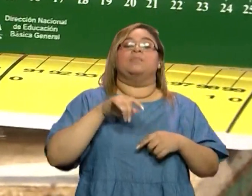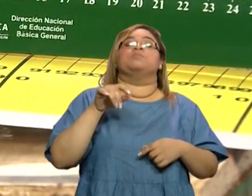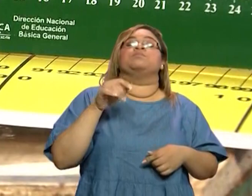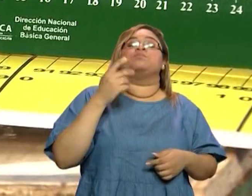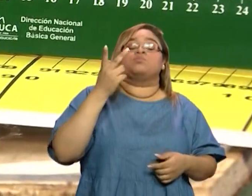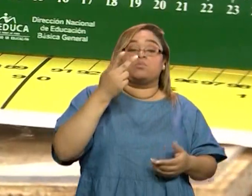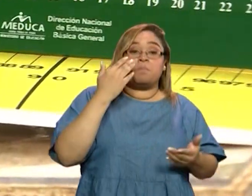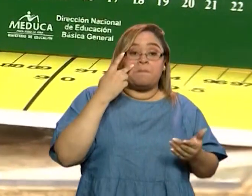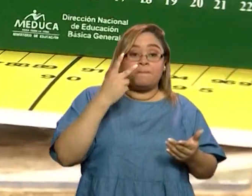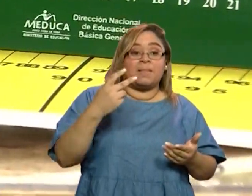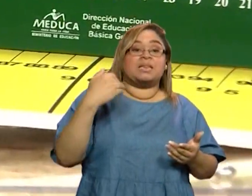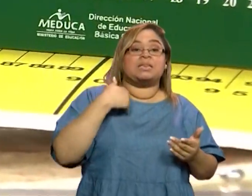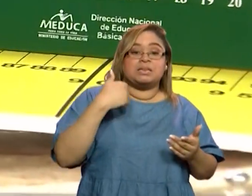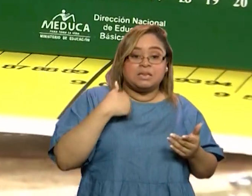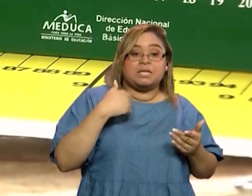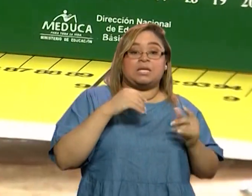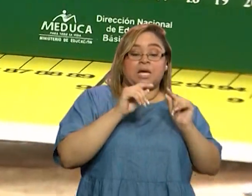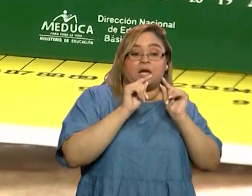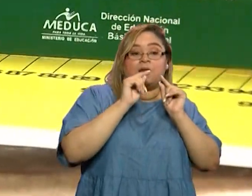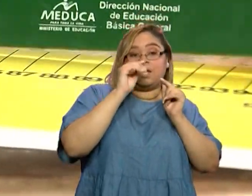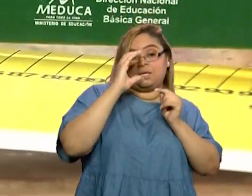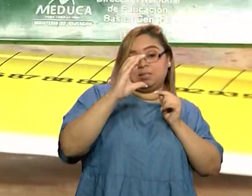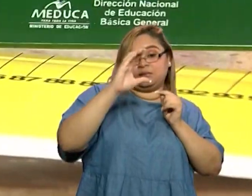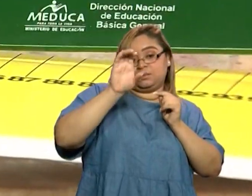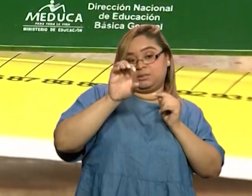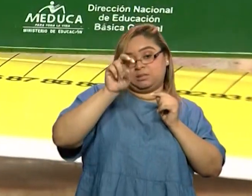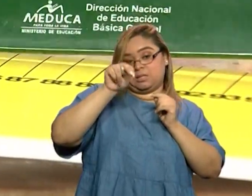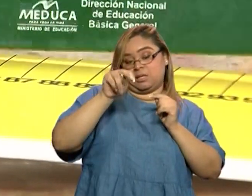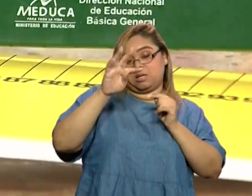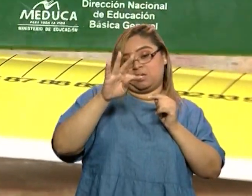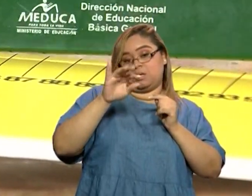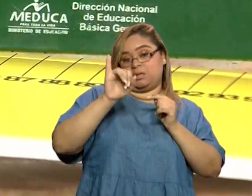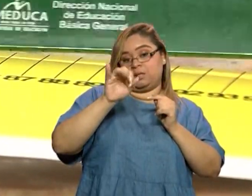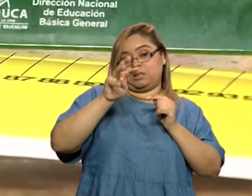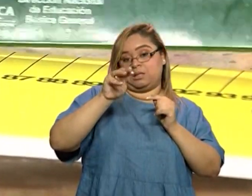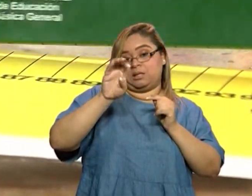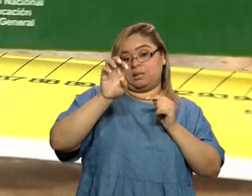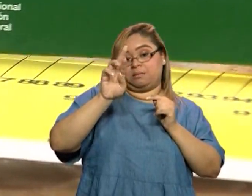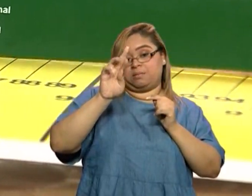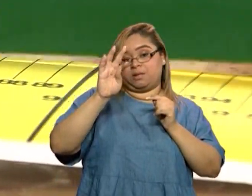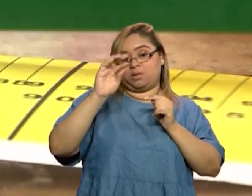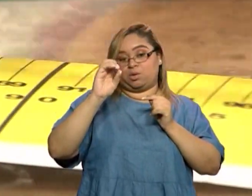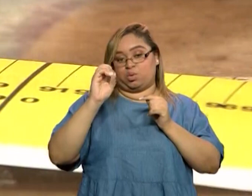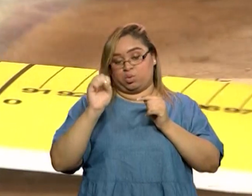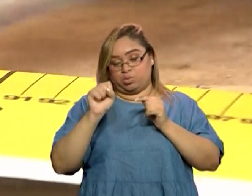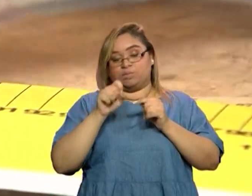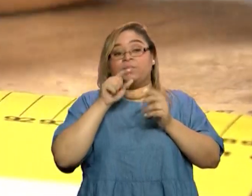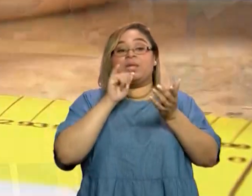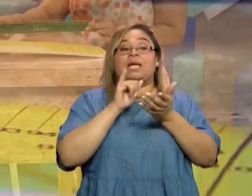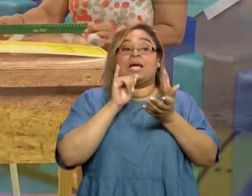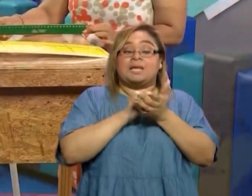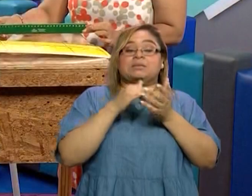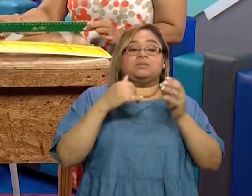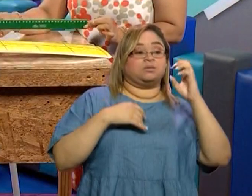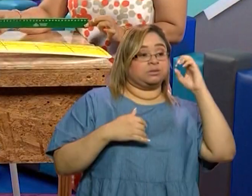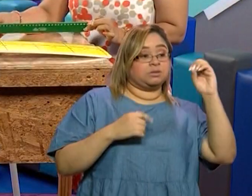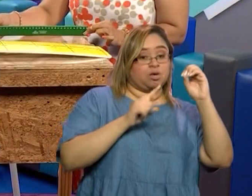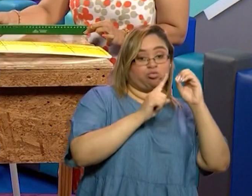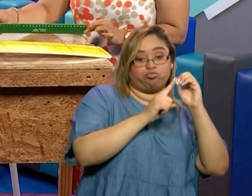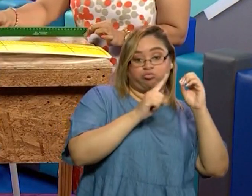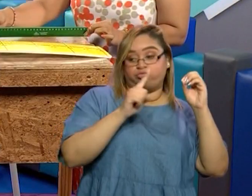centímetros, ¿ya? Esta regla tiene 30 centímetros y nos sirve para medir